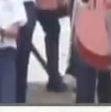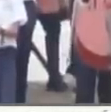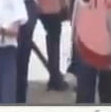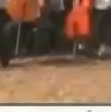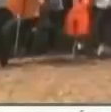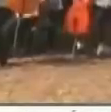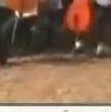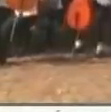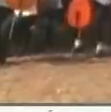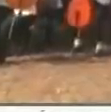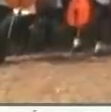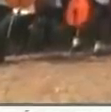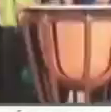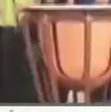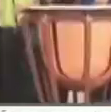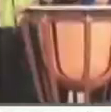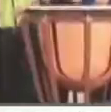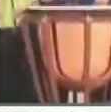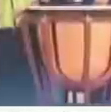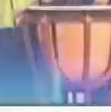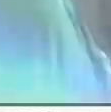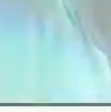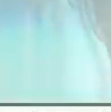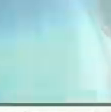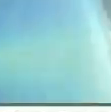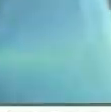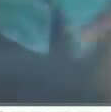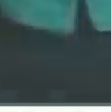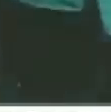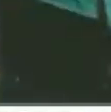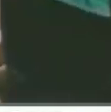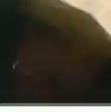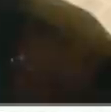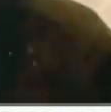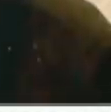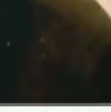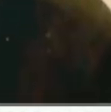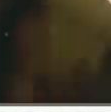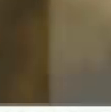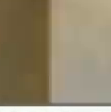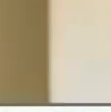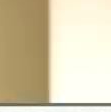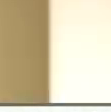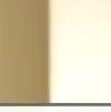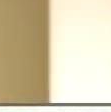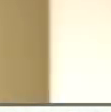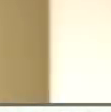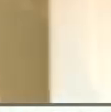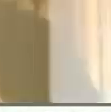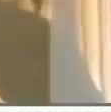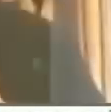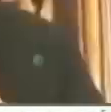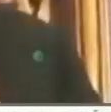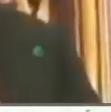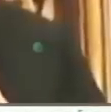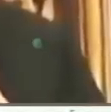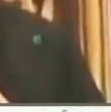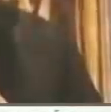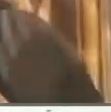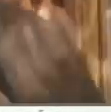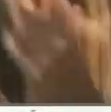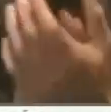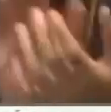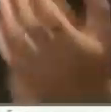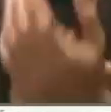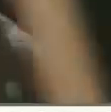juventud, en los niños, en las niñas, en la familia venezolana. Lo único que me queda decir es, gracias maestro